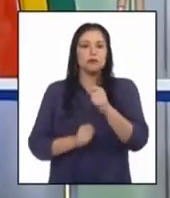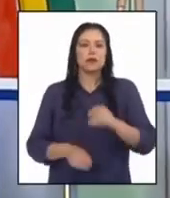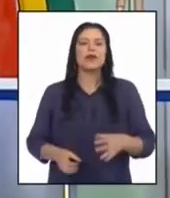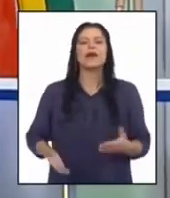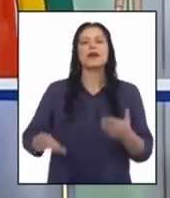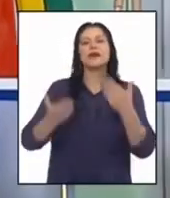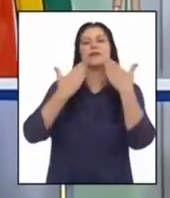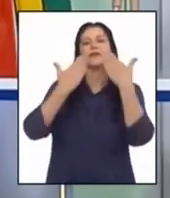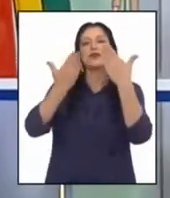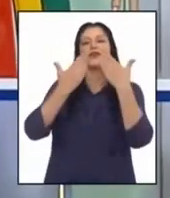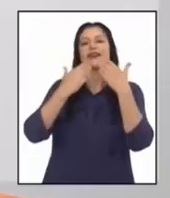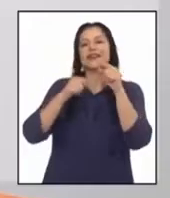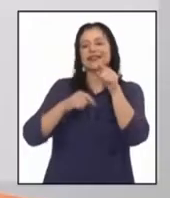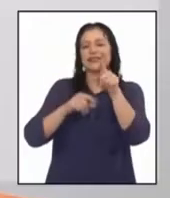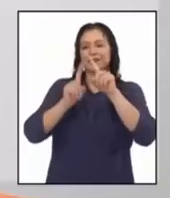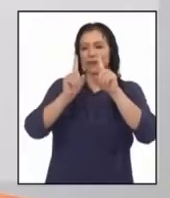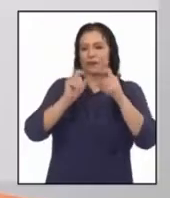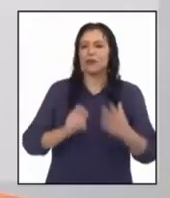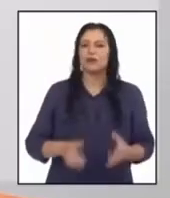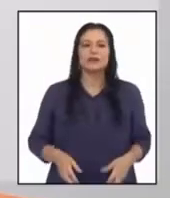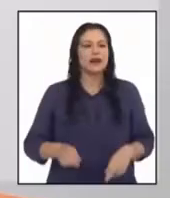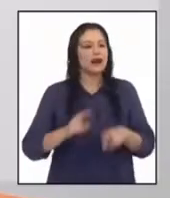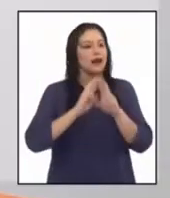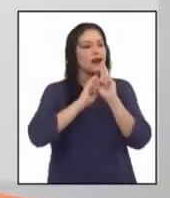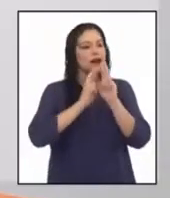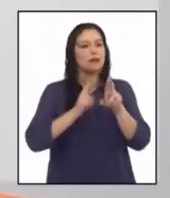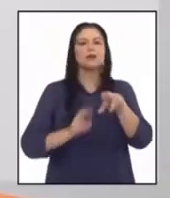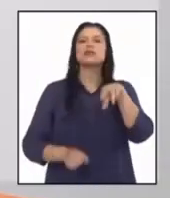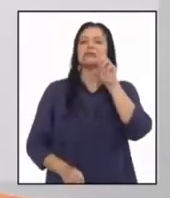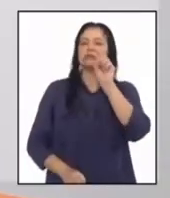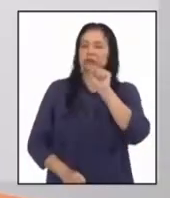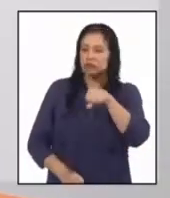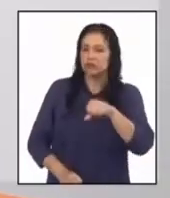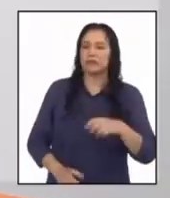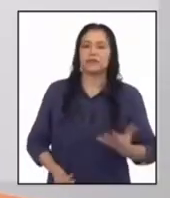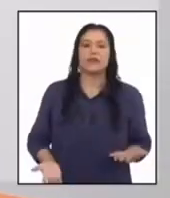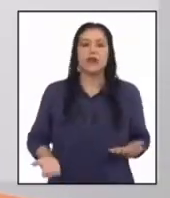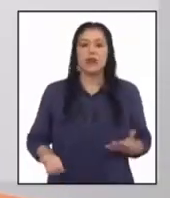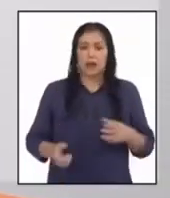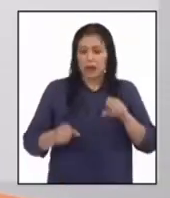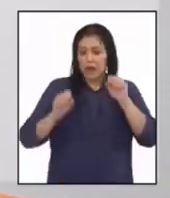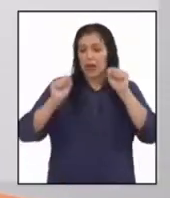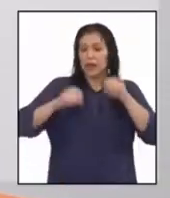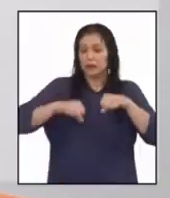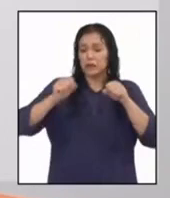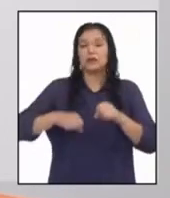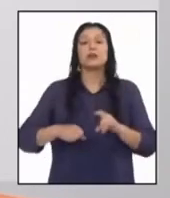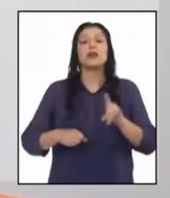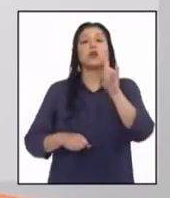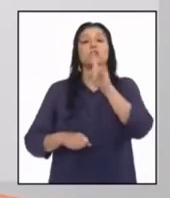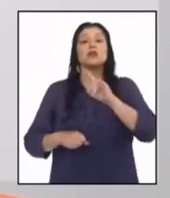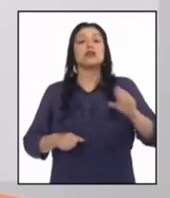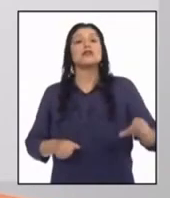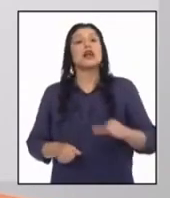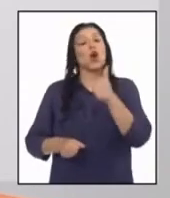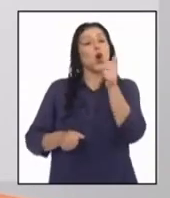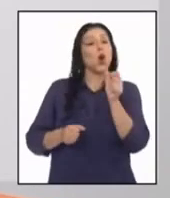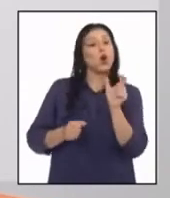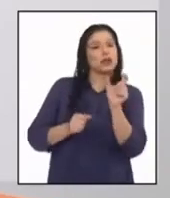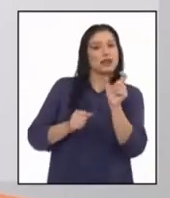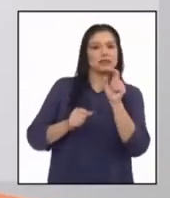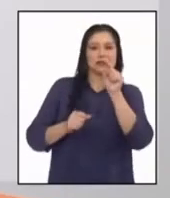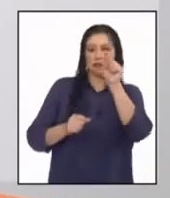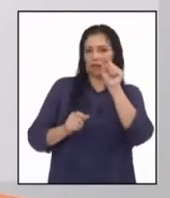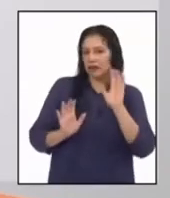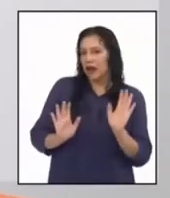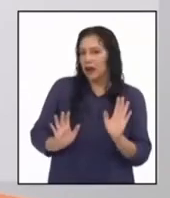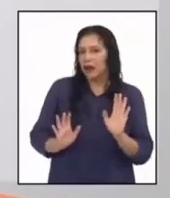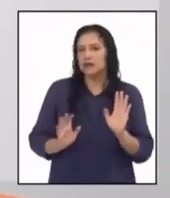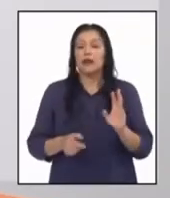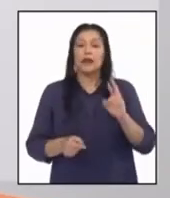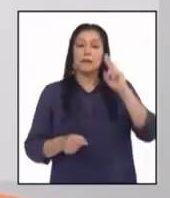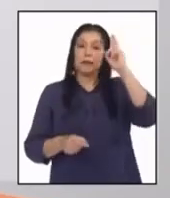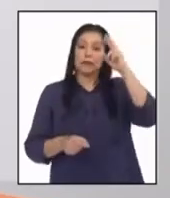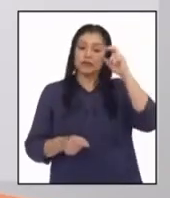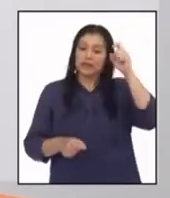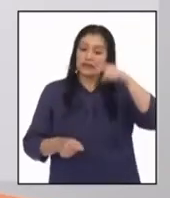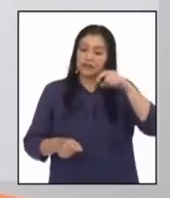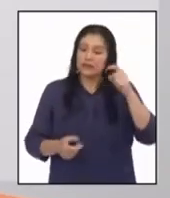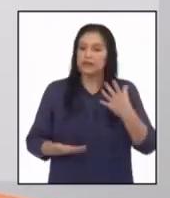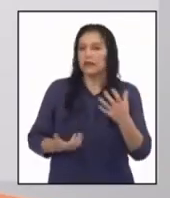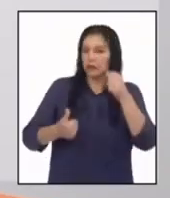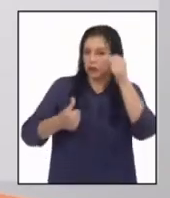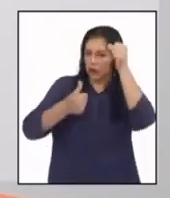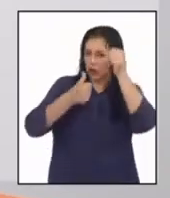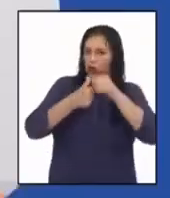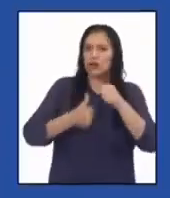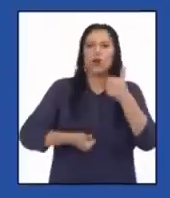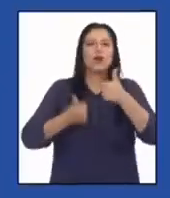Muchas gracias a ti. La respuesta es sí. Es posible utilizar otras escalas. Para ello, hay que tener en